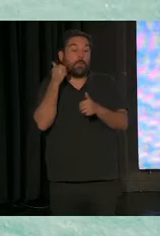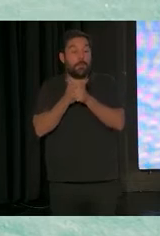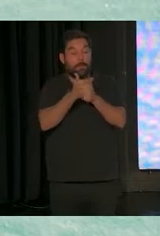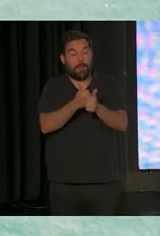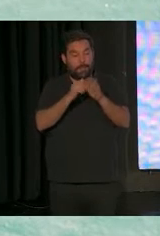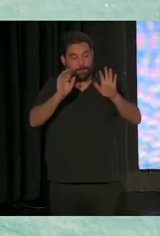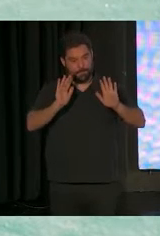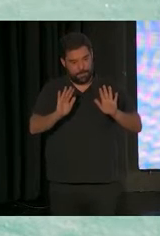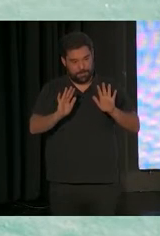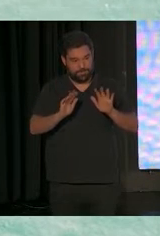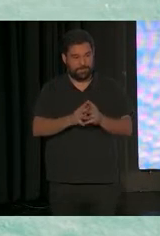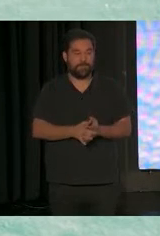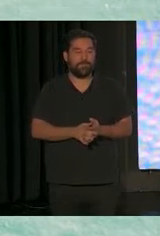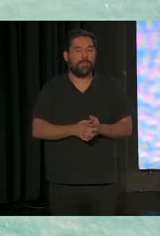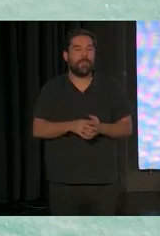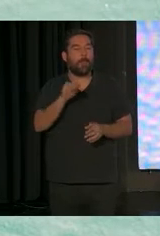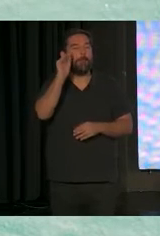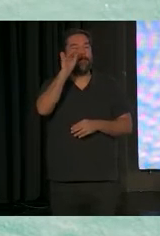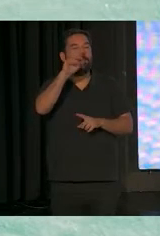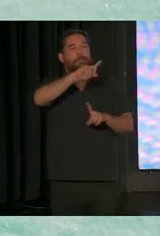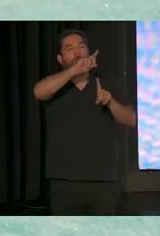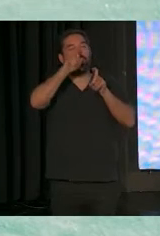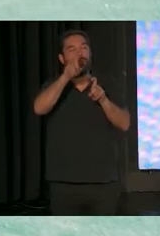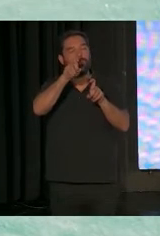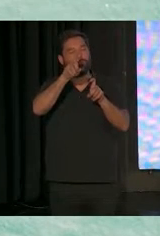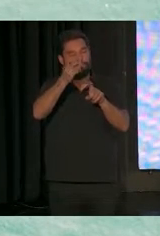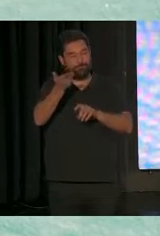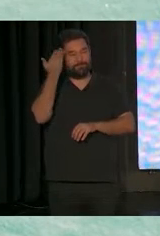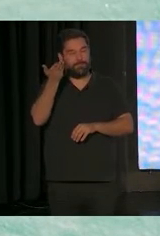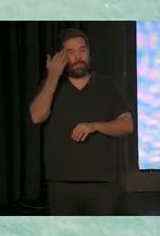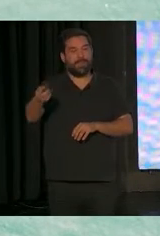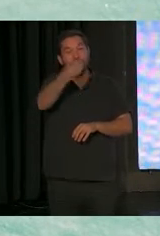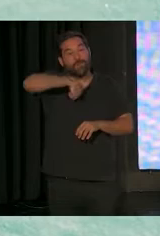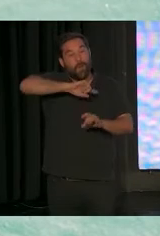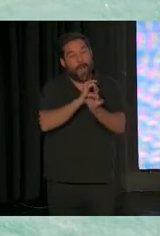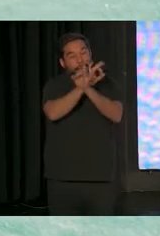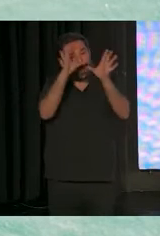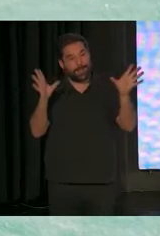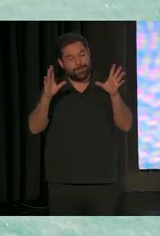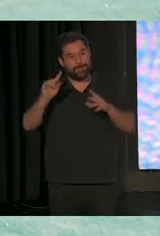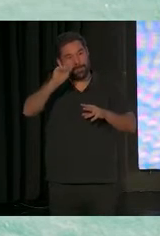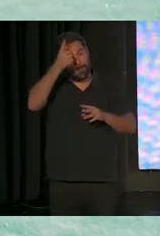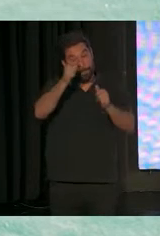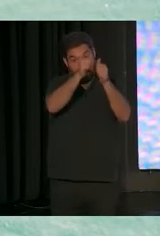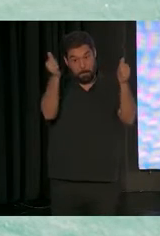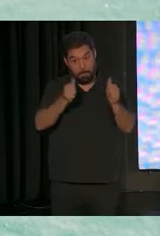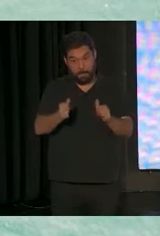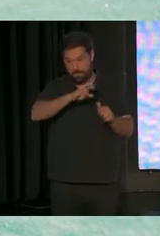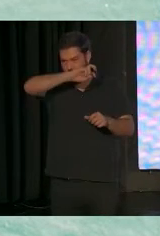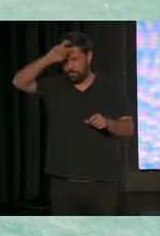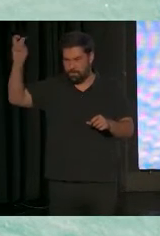la pregunta del millón. Tenemos todos claros. Lo primero, que modelos hay muchísimos,